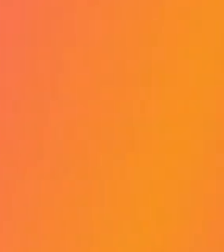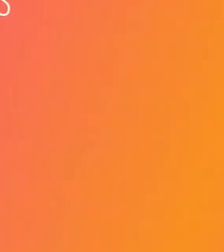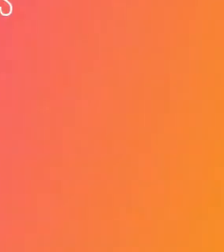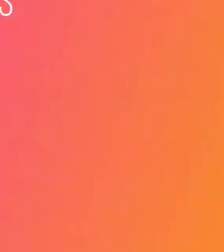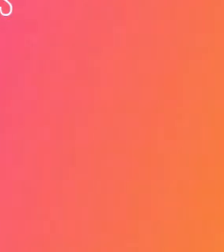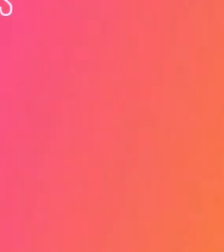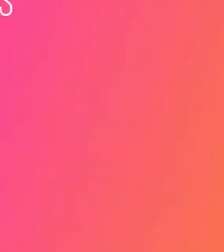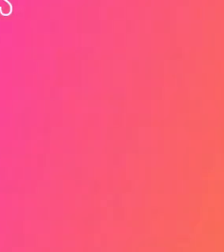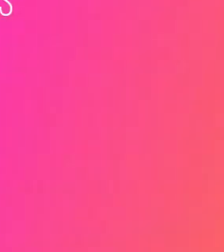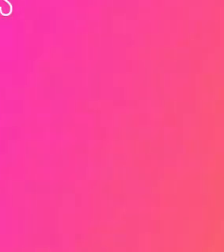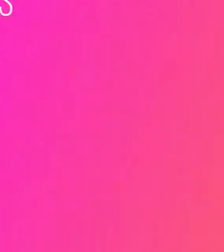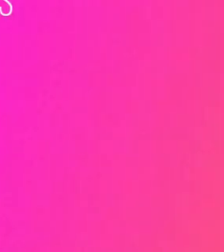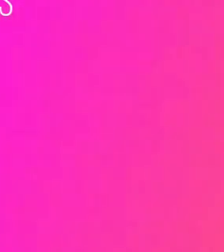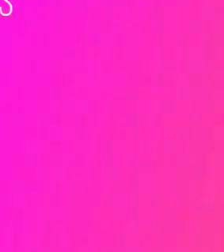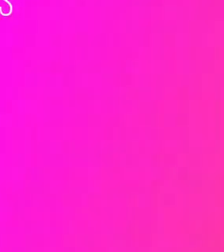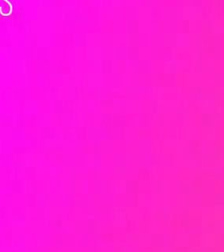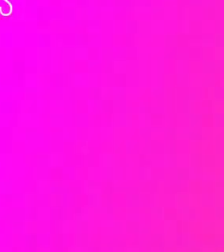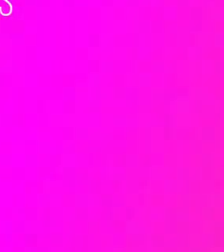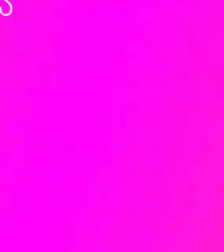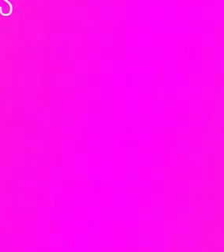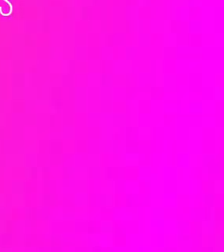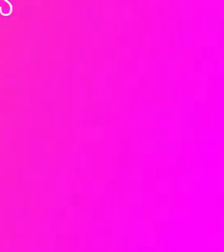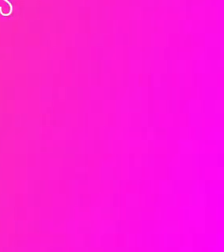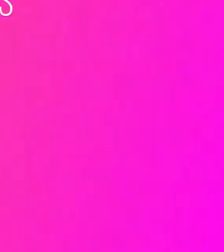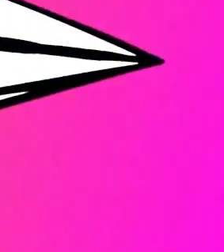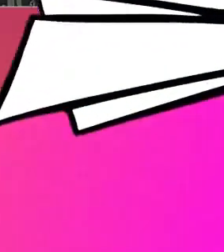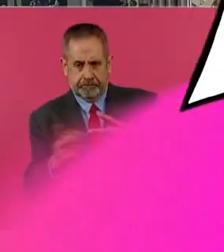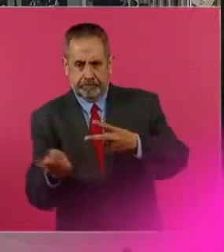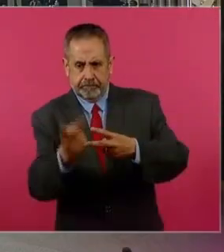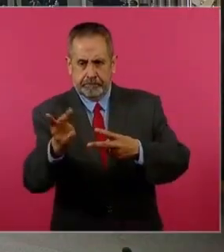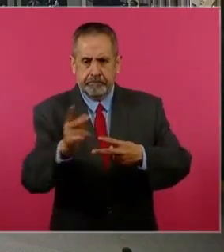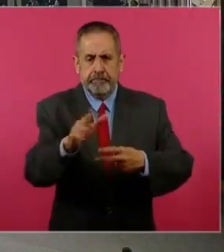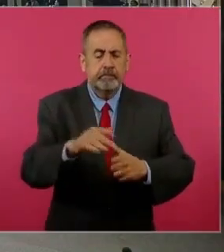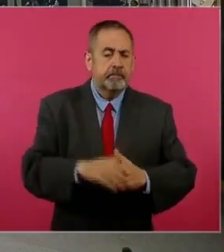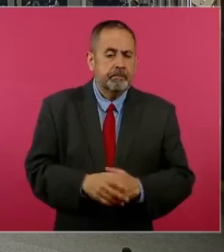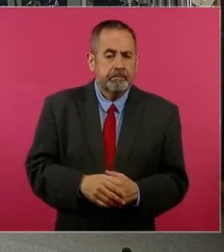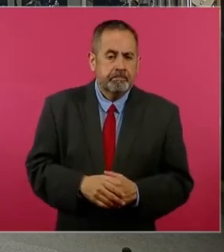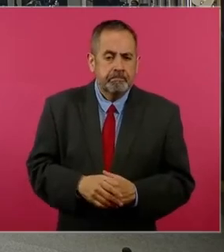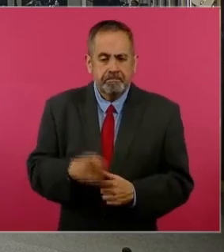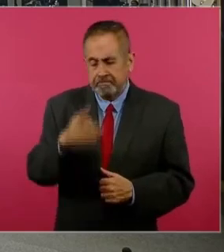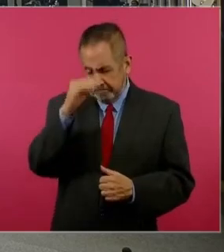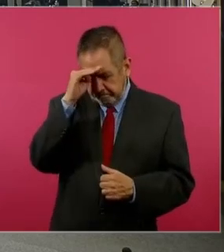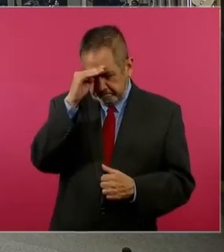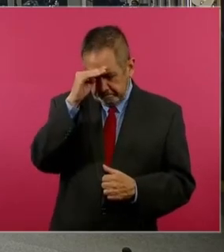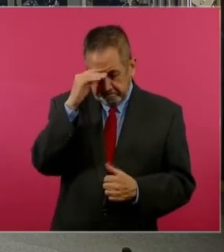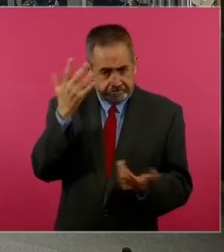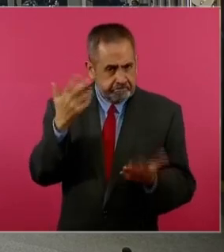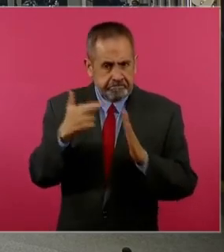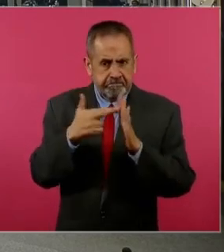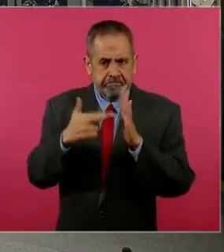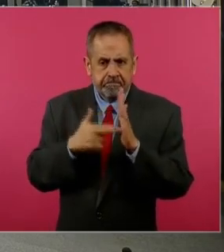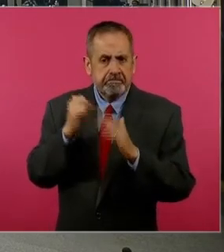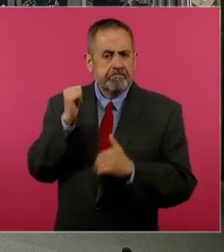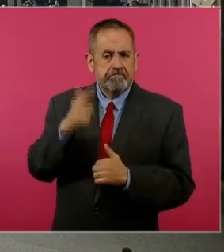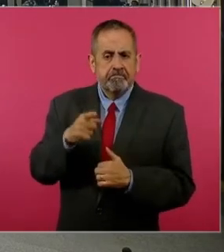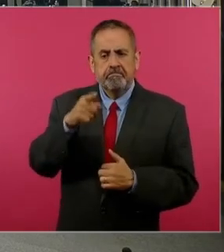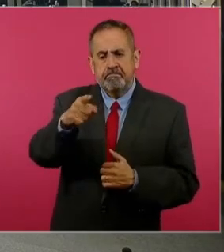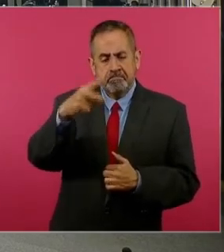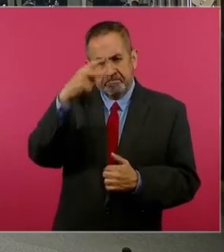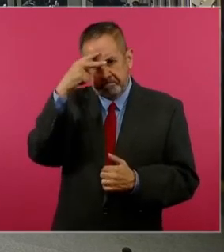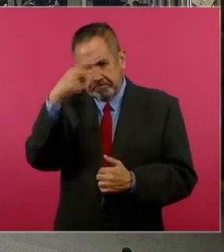Y en un segundo tema, preguntarle qué medidas estaría impulsando el gobierno mexicano